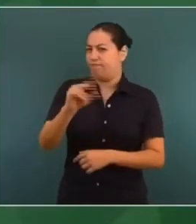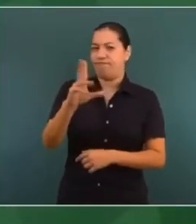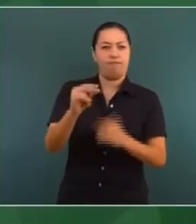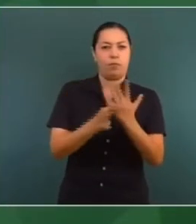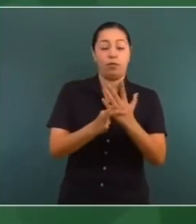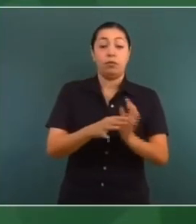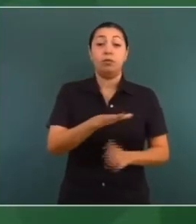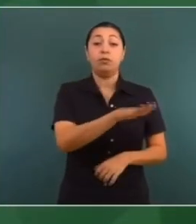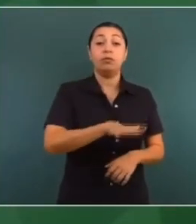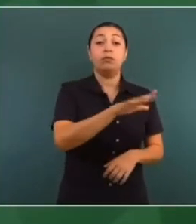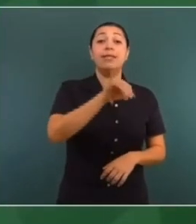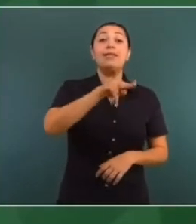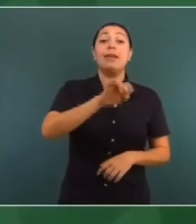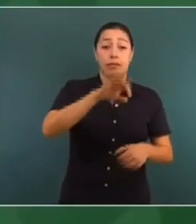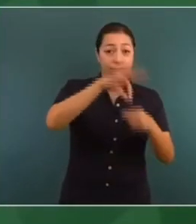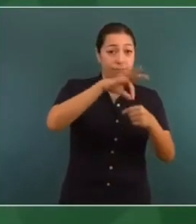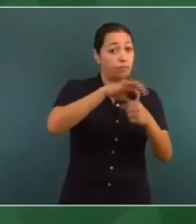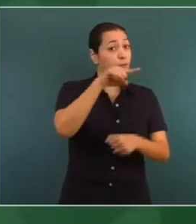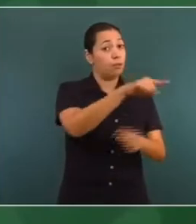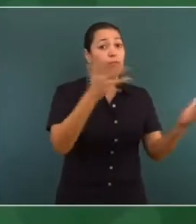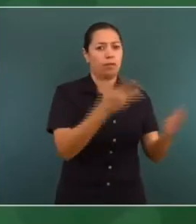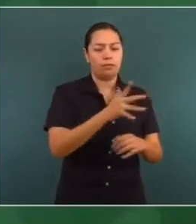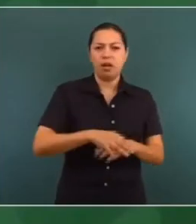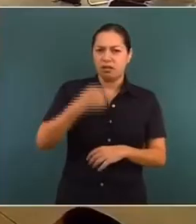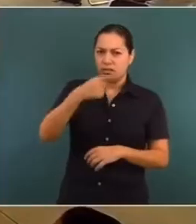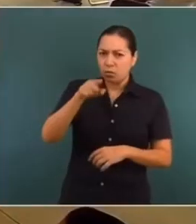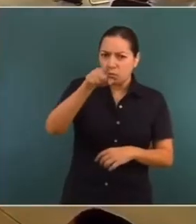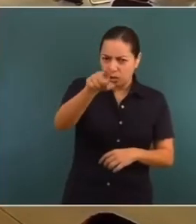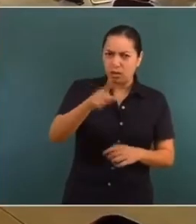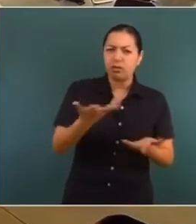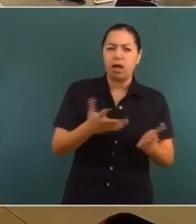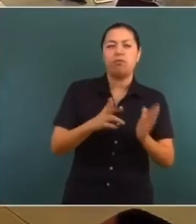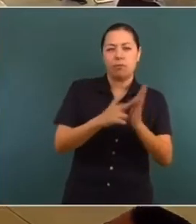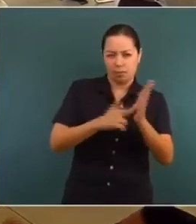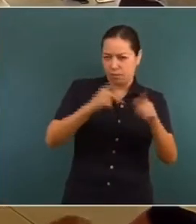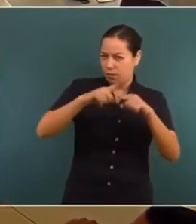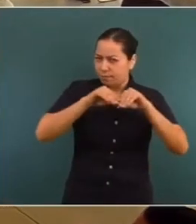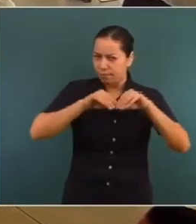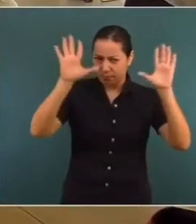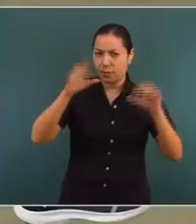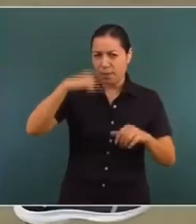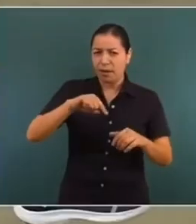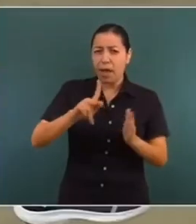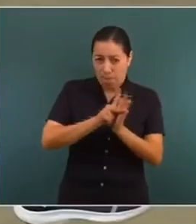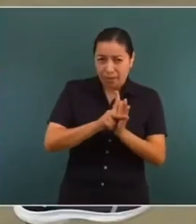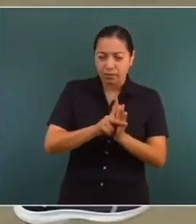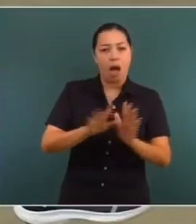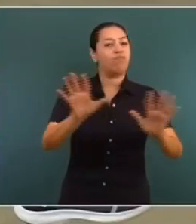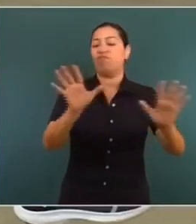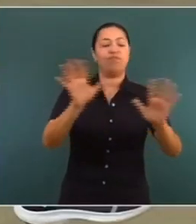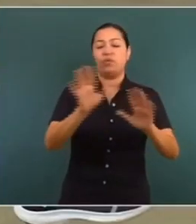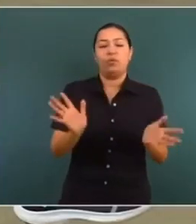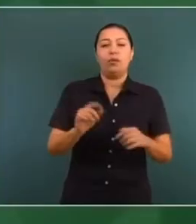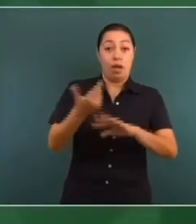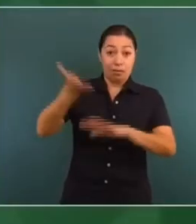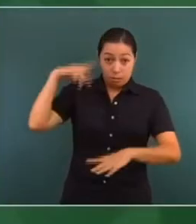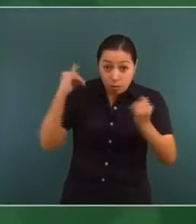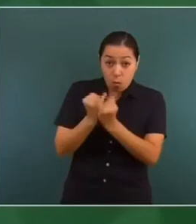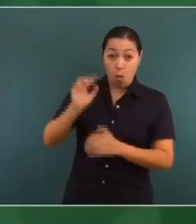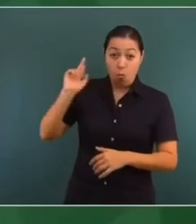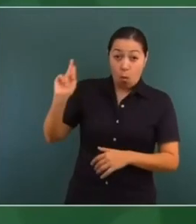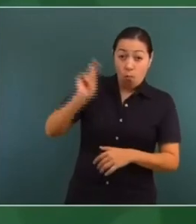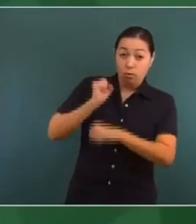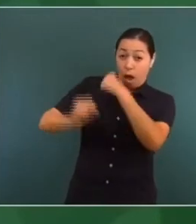el que tiene que decidir. Se habla de que ustedes emitirían un decreto para que se aplazaran los comicios. No nos corresponde legalmente. Ya no son los tiempos de antes.